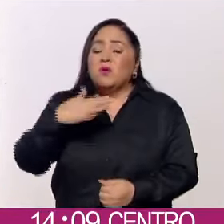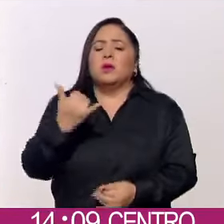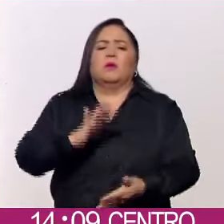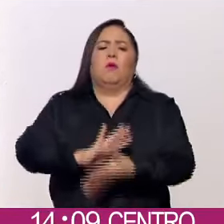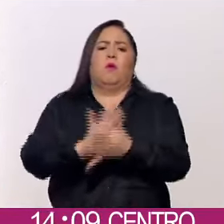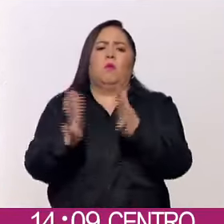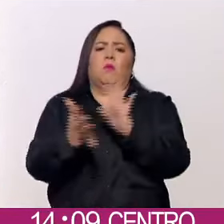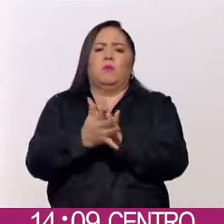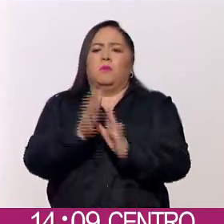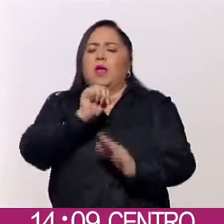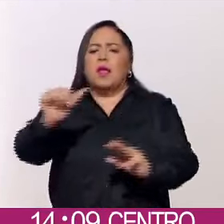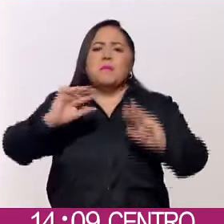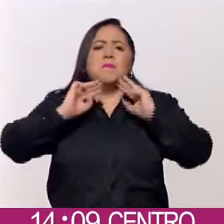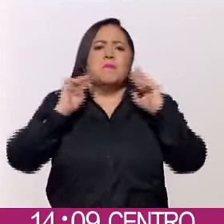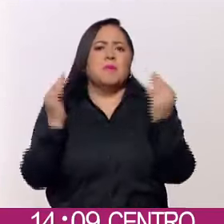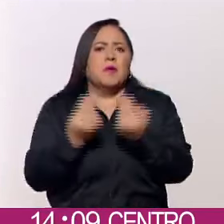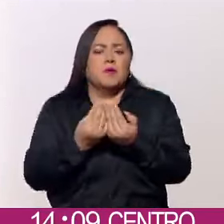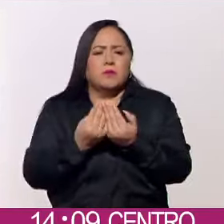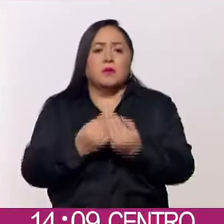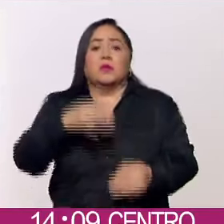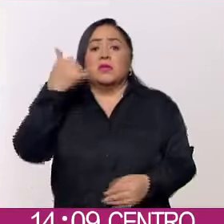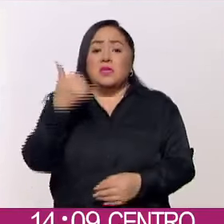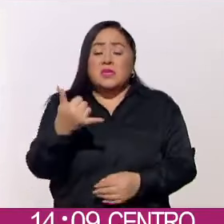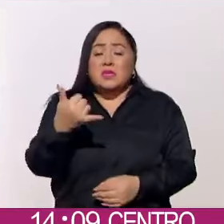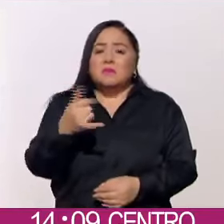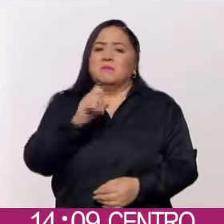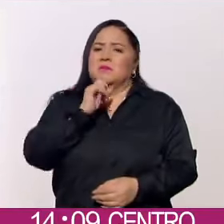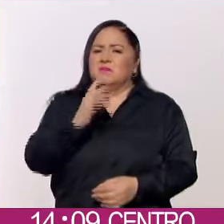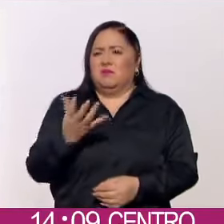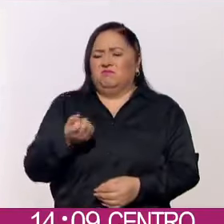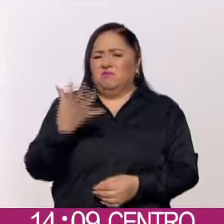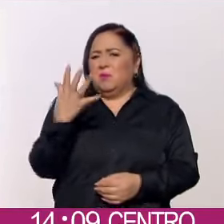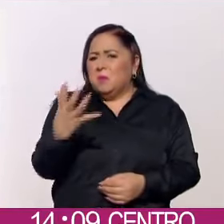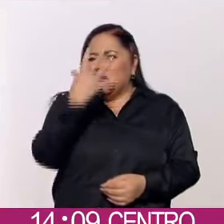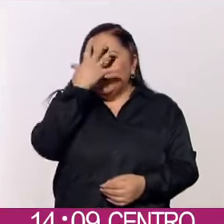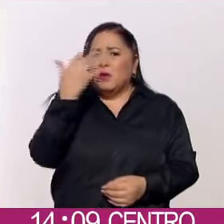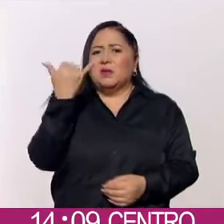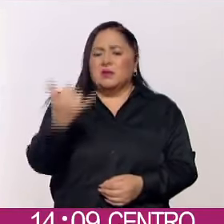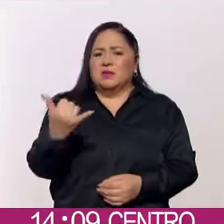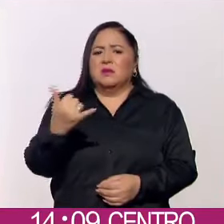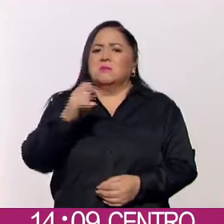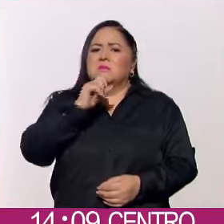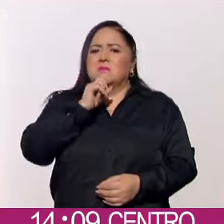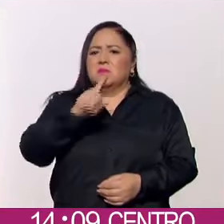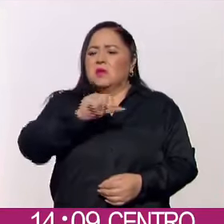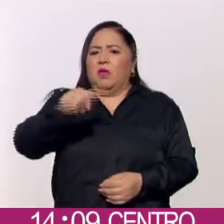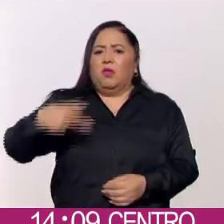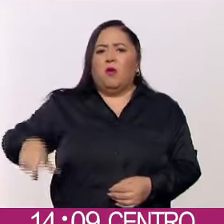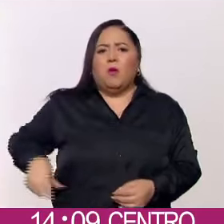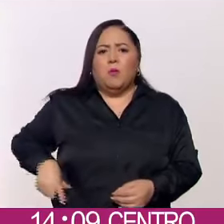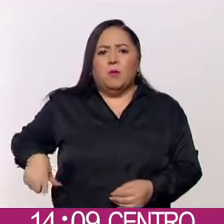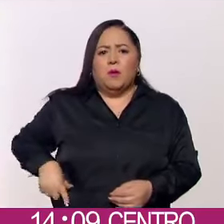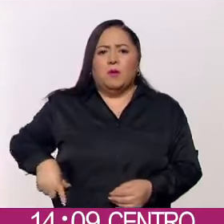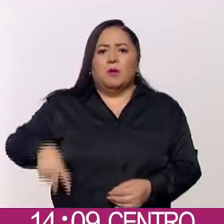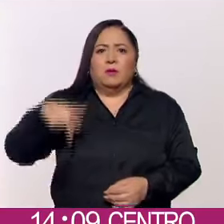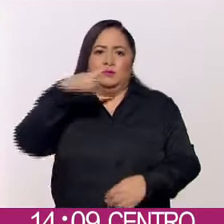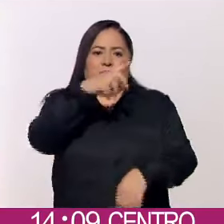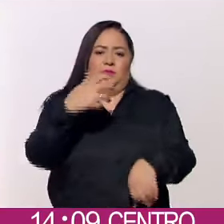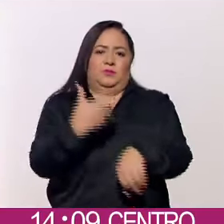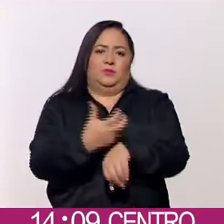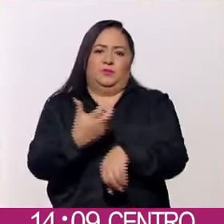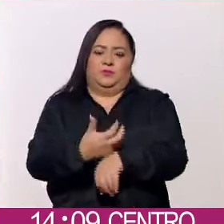cómplices de las organizaciones criminales, y con una dependencia vergonzosa y subordinada a las agencias del gobierno de Estados